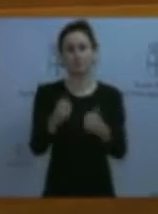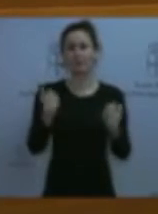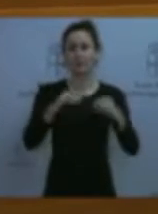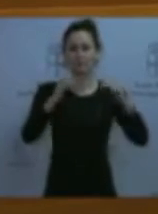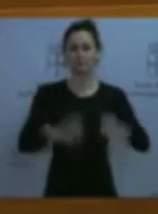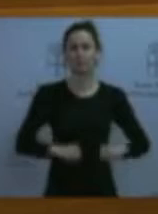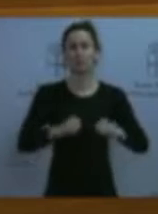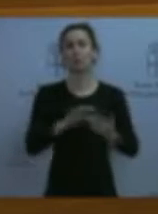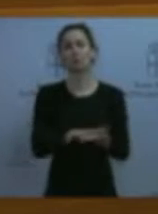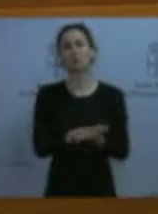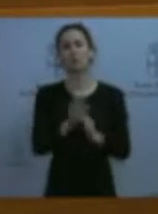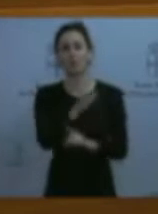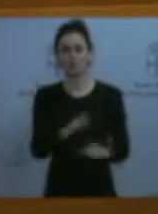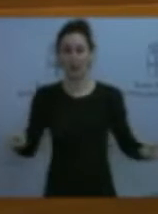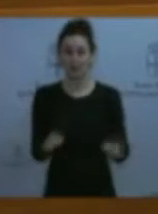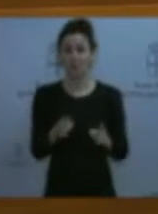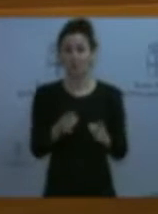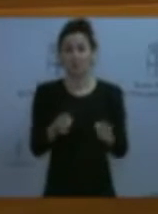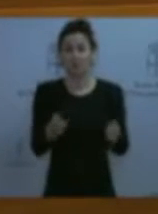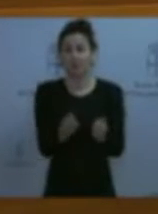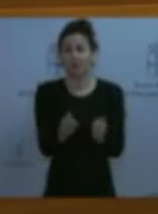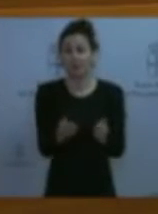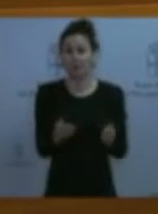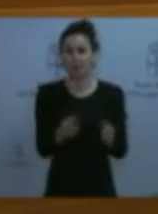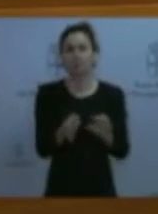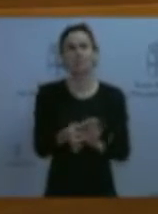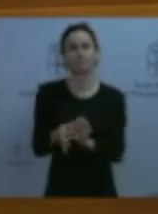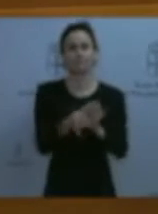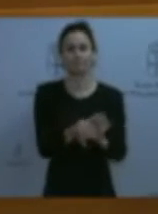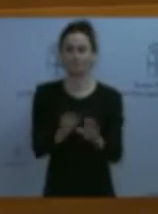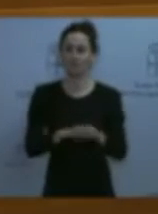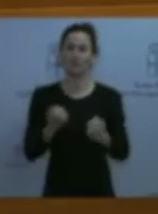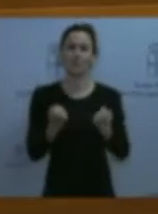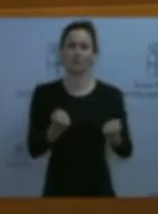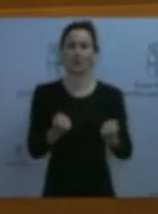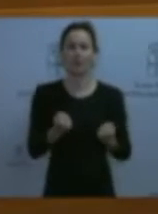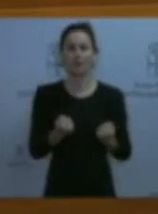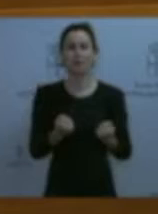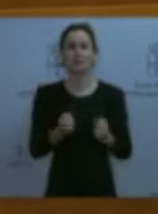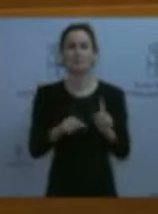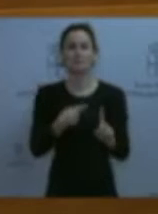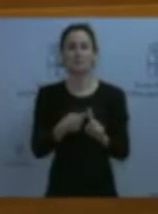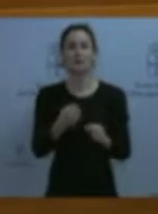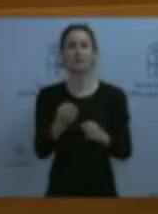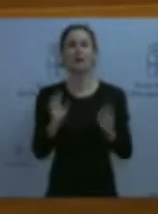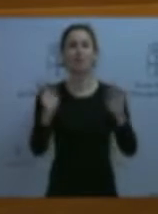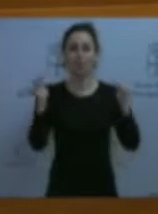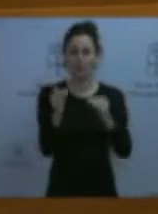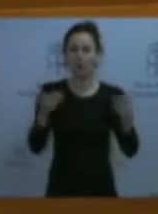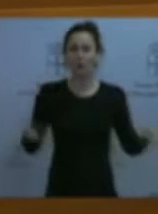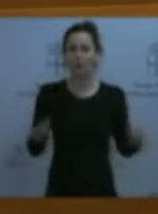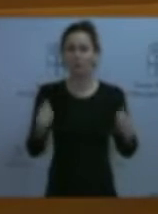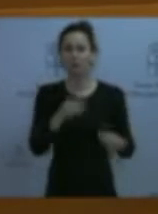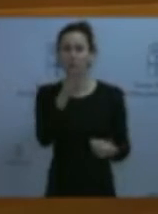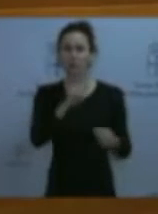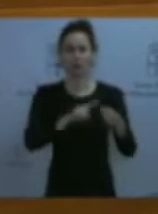A los pequeños no les queda otro remedio que unirse para ser fuertes y ser escuchados. Por todos estos motivos, crear una